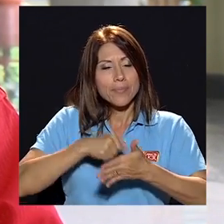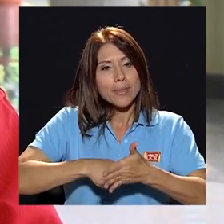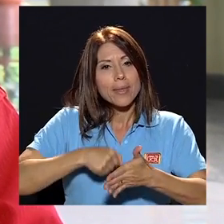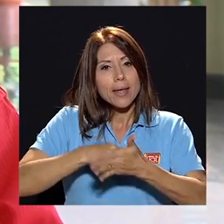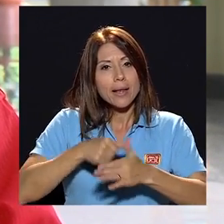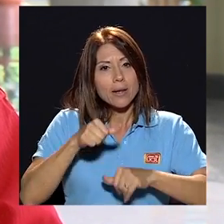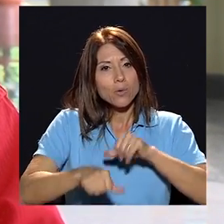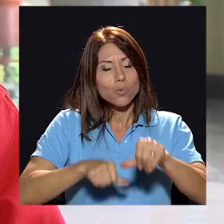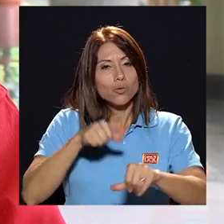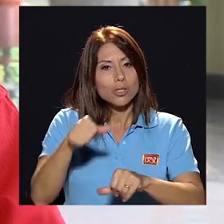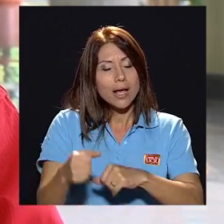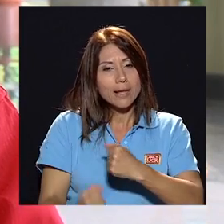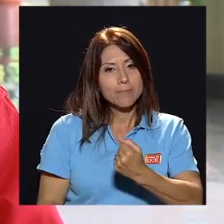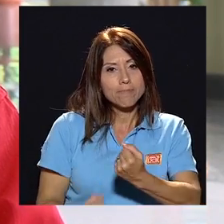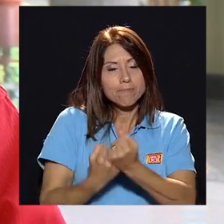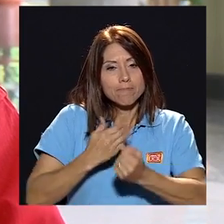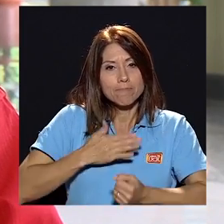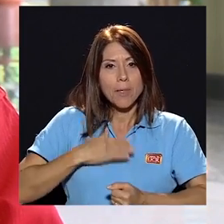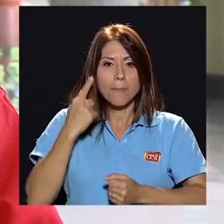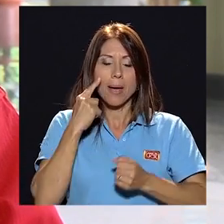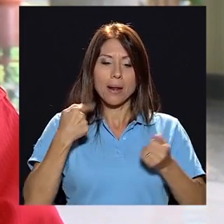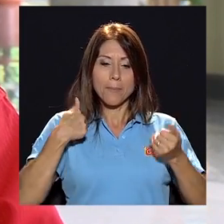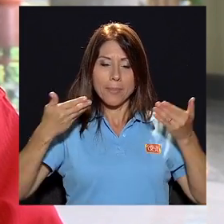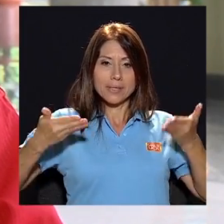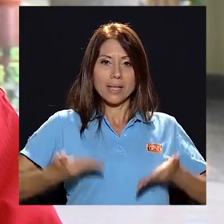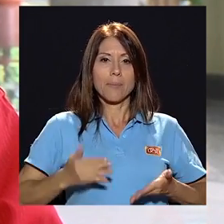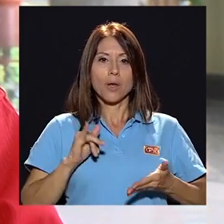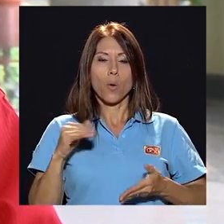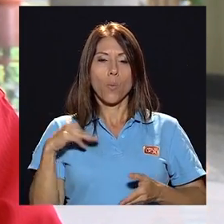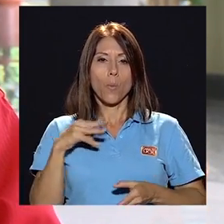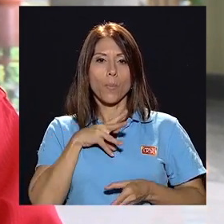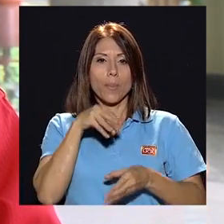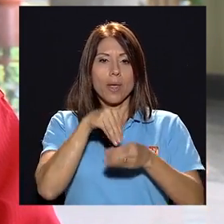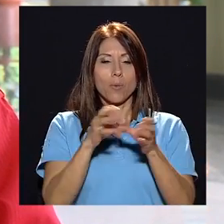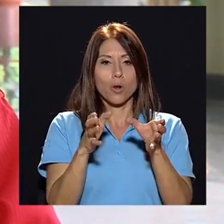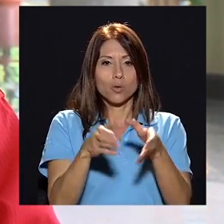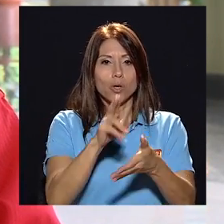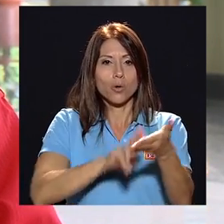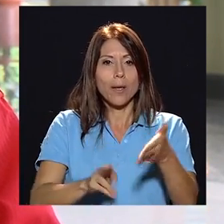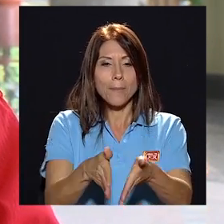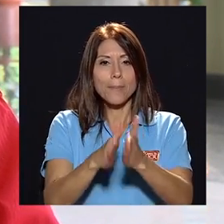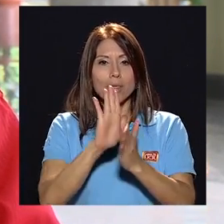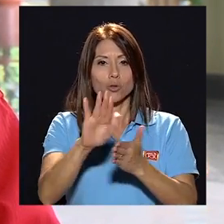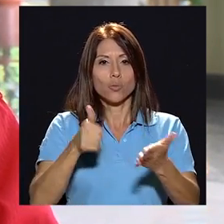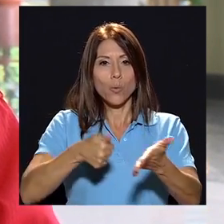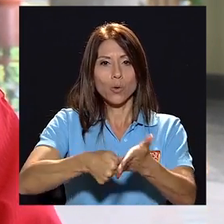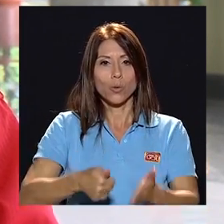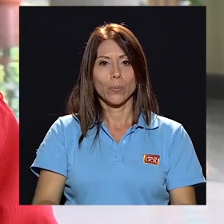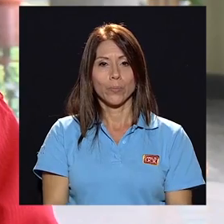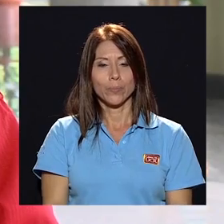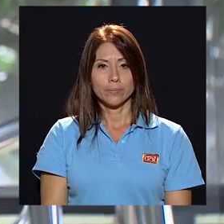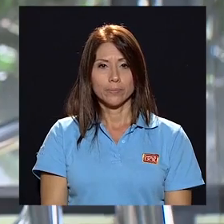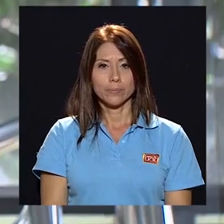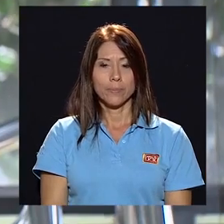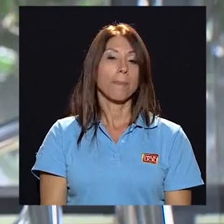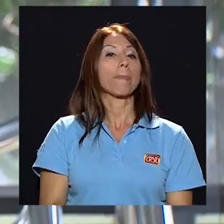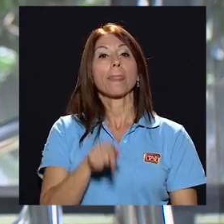de lucha que me respalda para presentarme como miembro del consejo universitario y les pido su voto